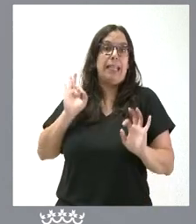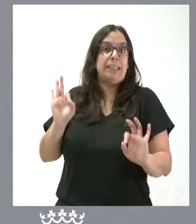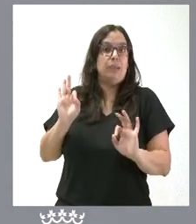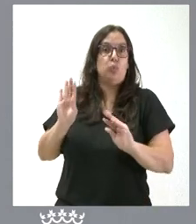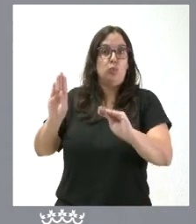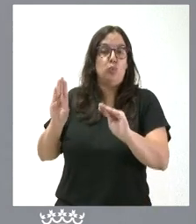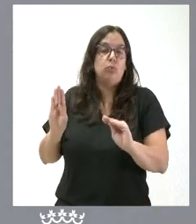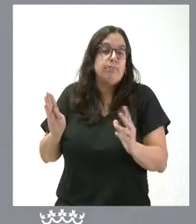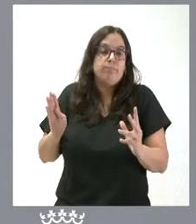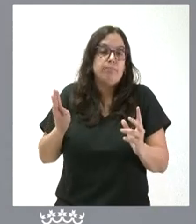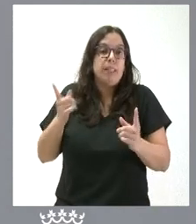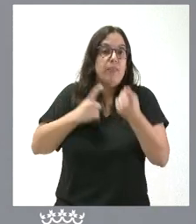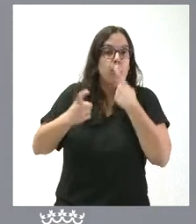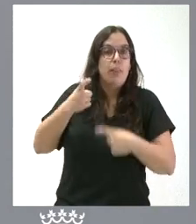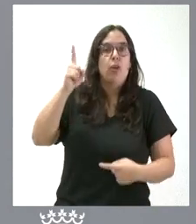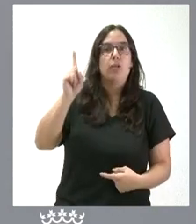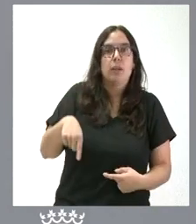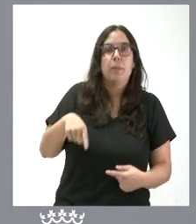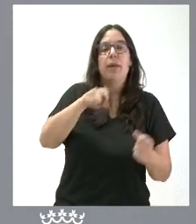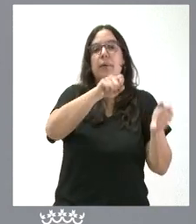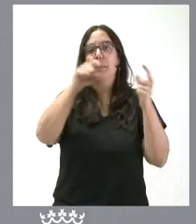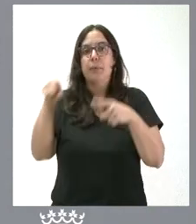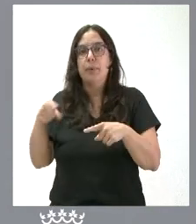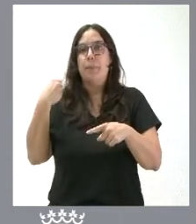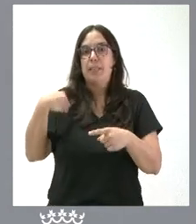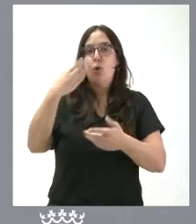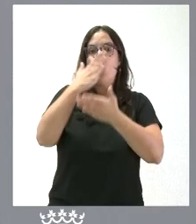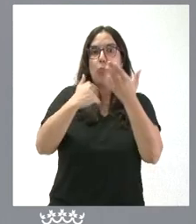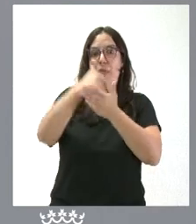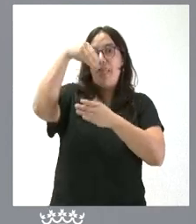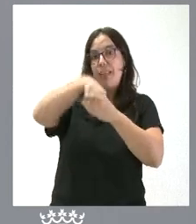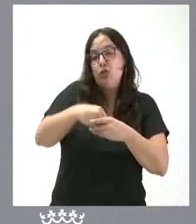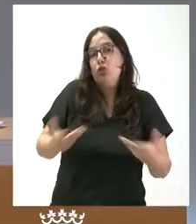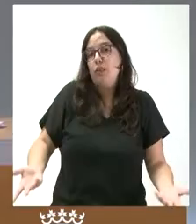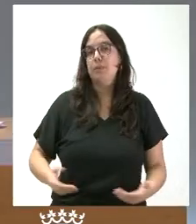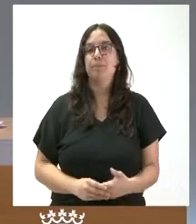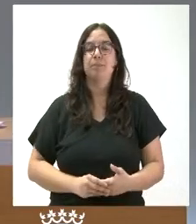y, de la información que tenemos, también se han trasladado dentro de la misma comunidad autónoma, en este caso, dentro de Castellón.